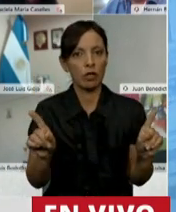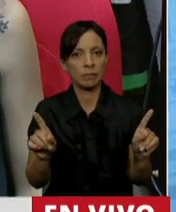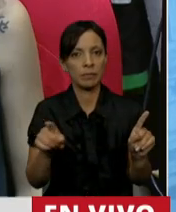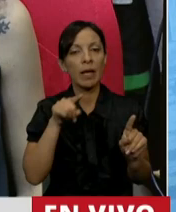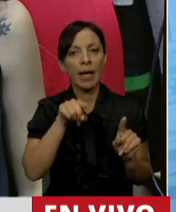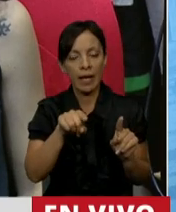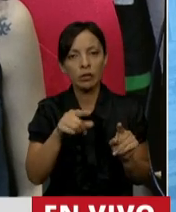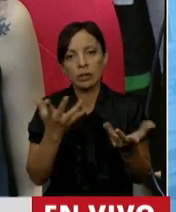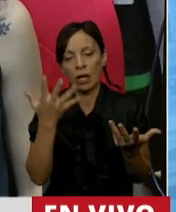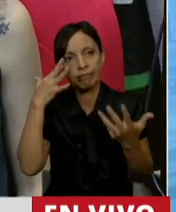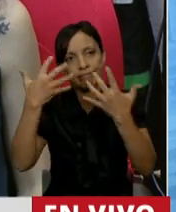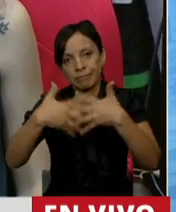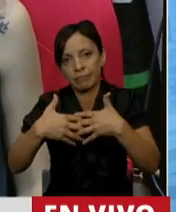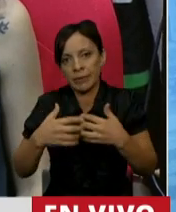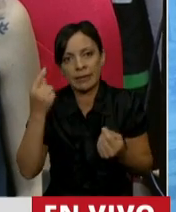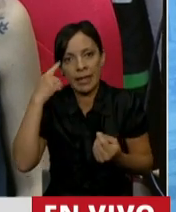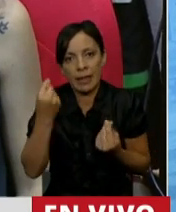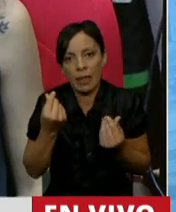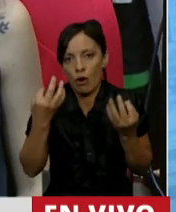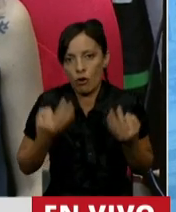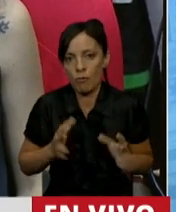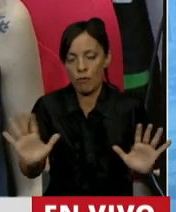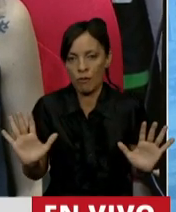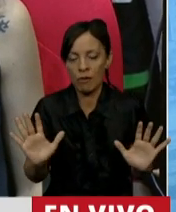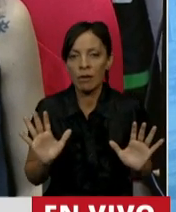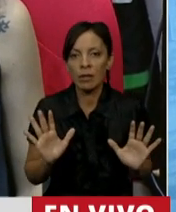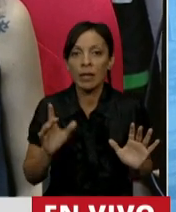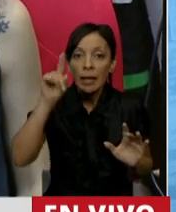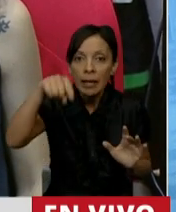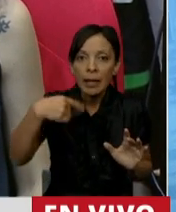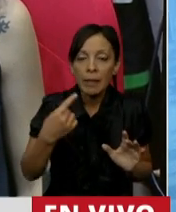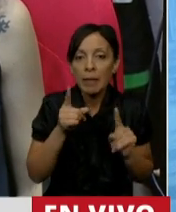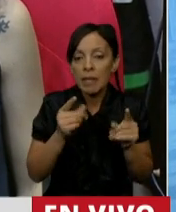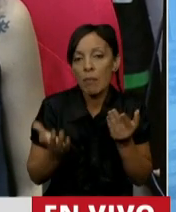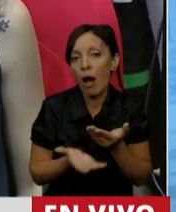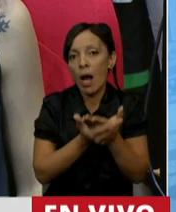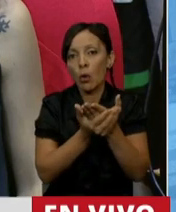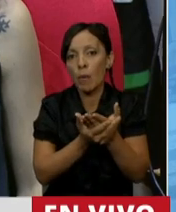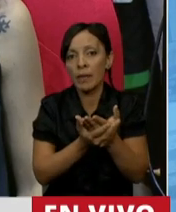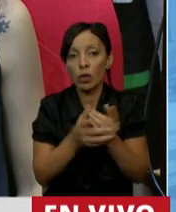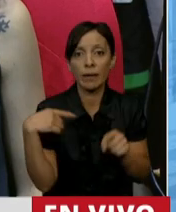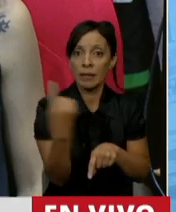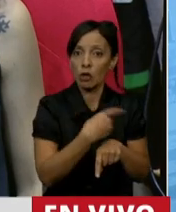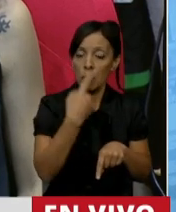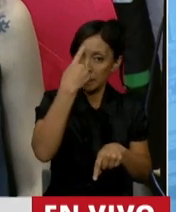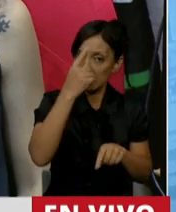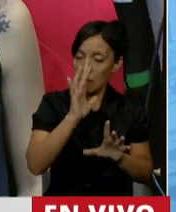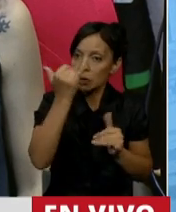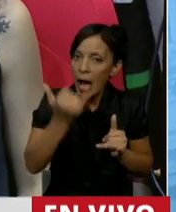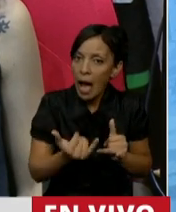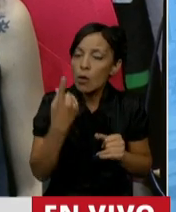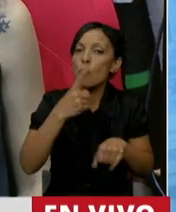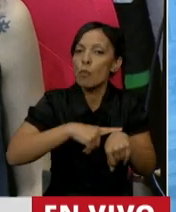una noción básica de sentido común que viene directamente al argumento de quienes creemos que existe un